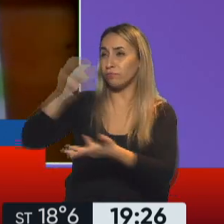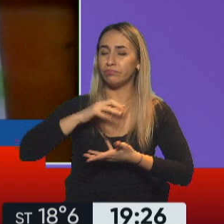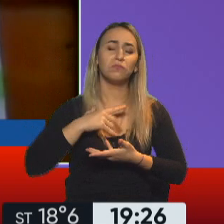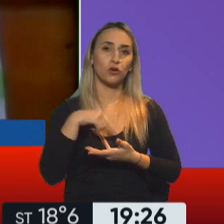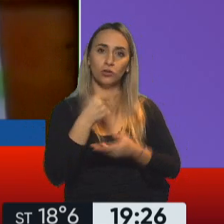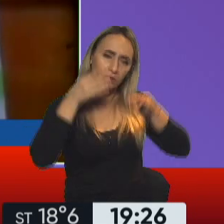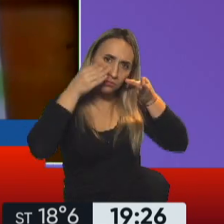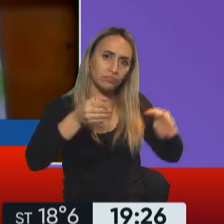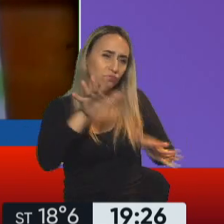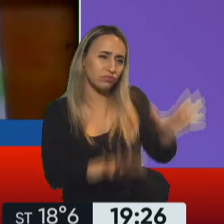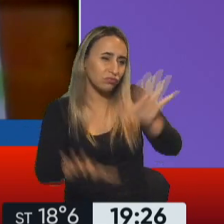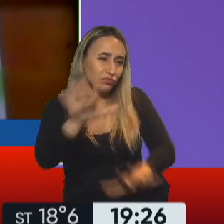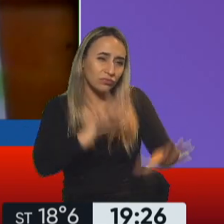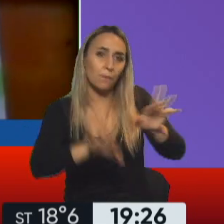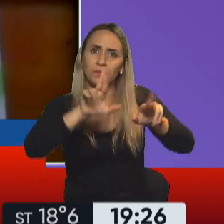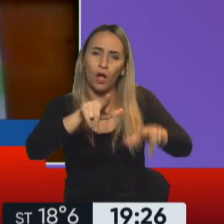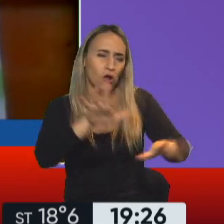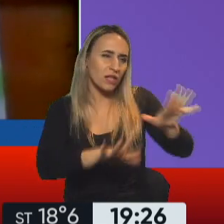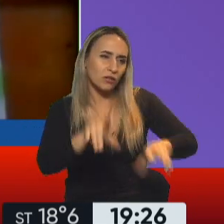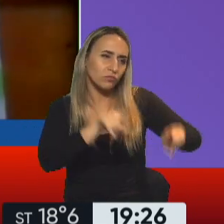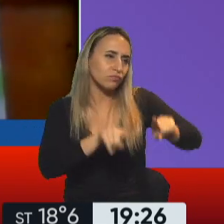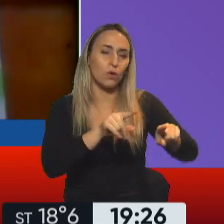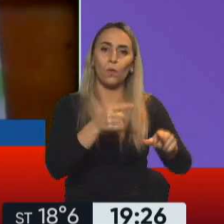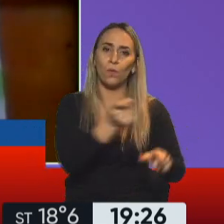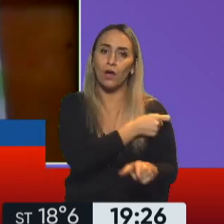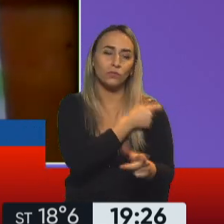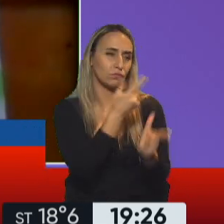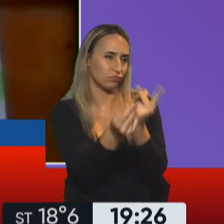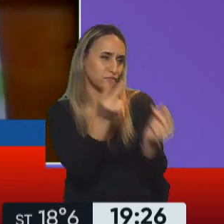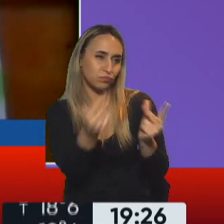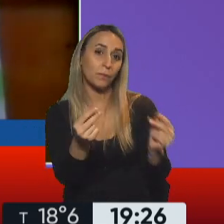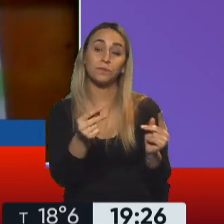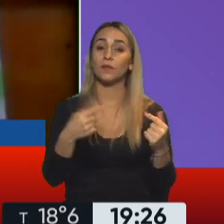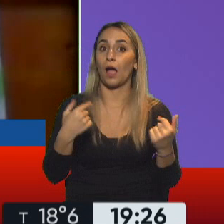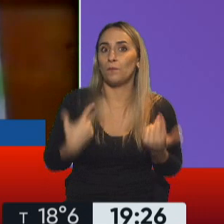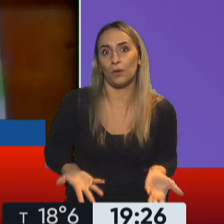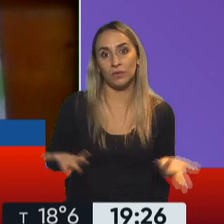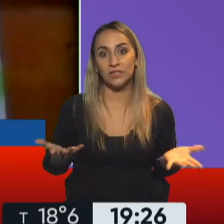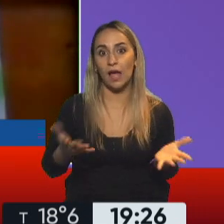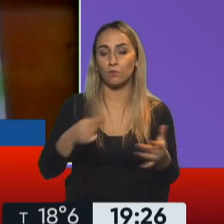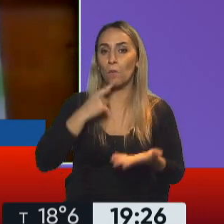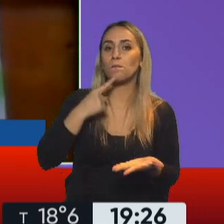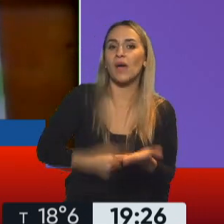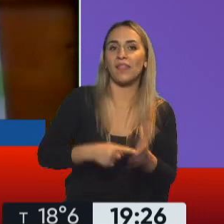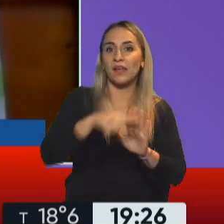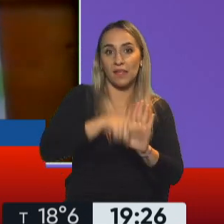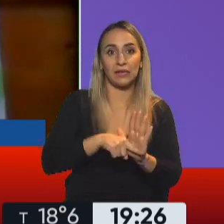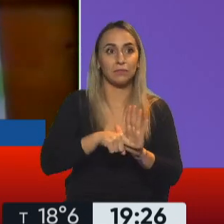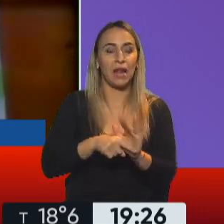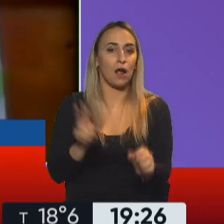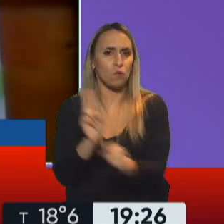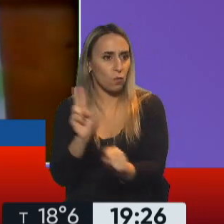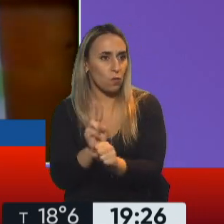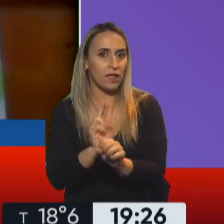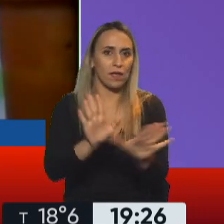avanzar muy rápido con el proceso de vacunación y aprovechar las nuevas medidas de cuidado que nos dan cierto aire. También con una caída